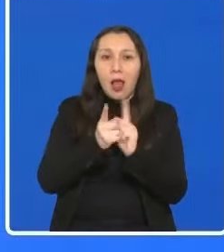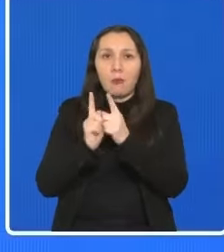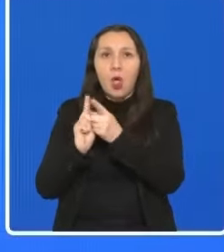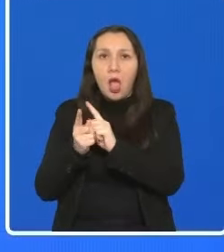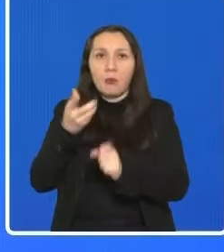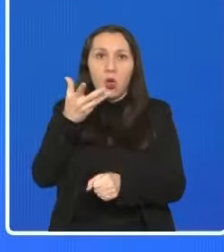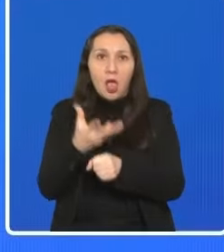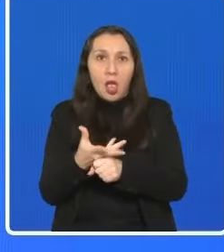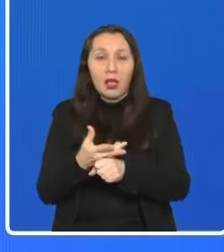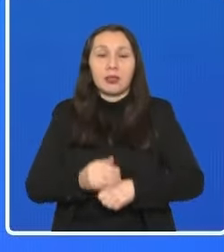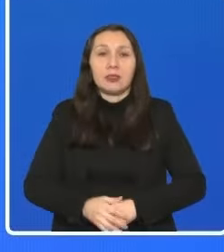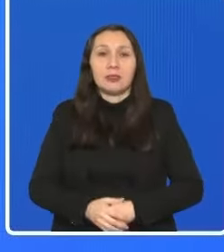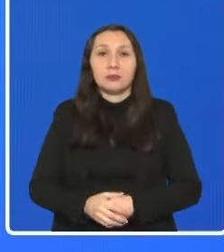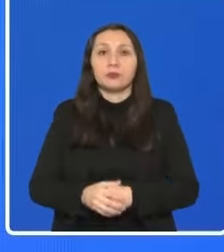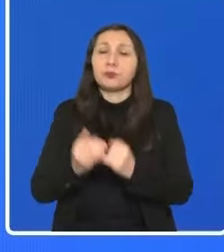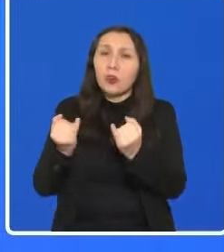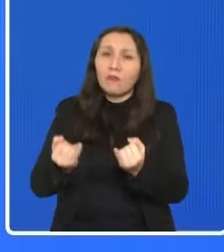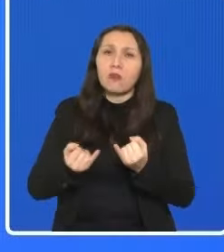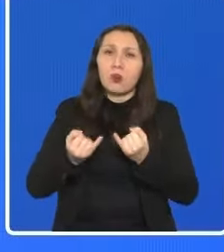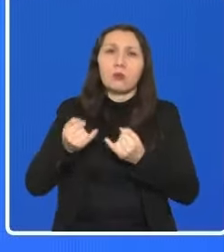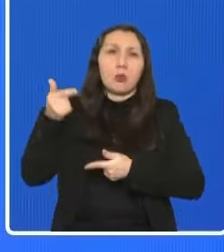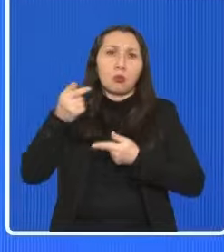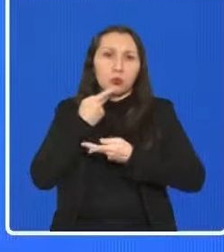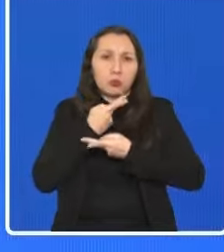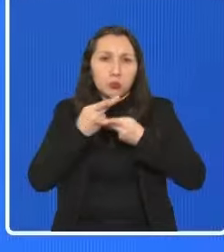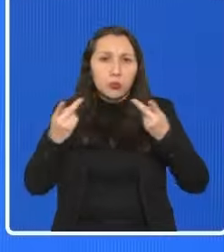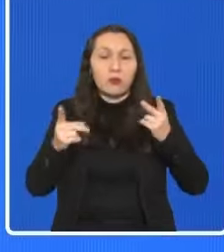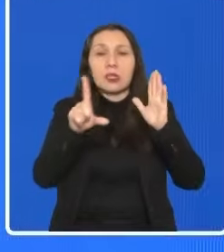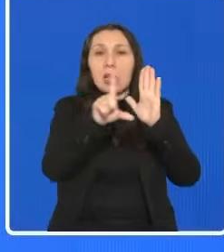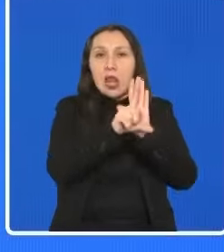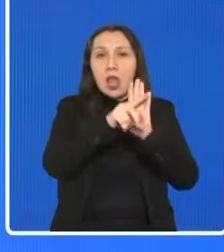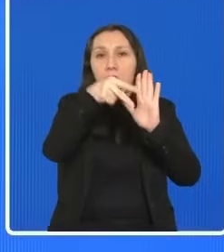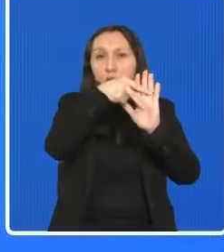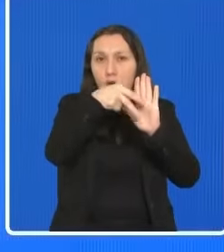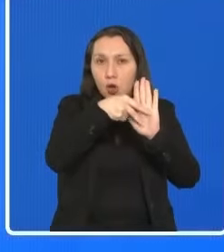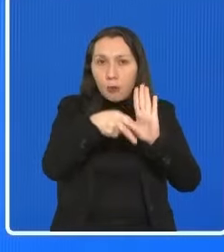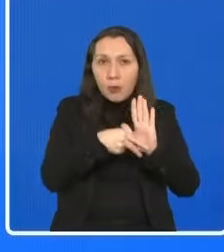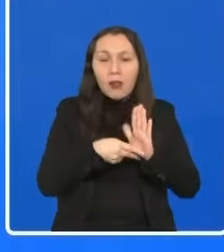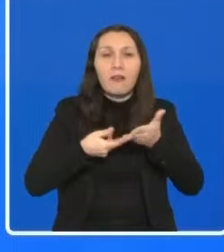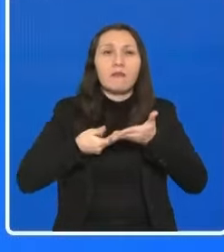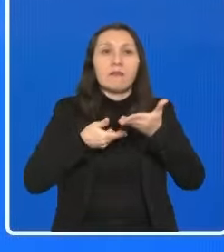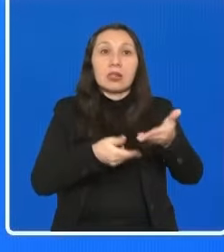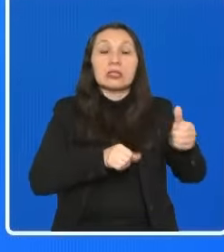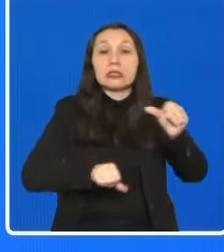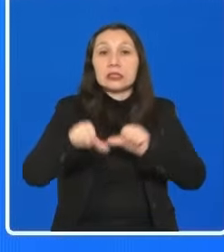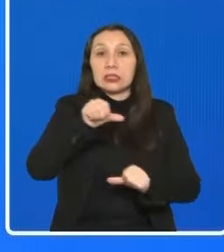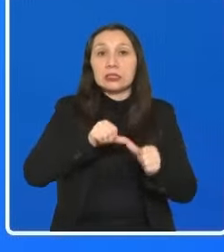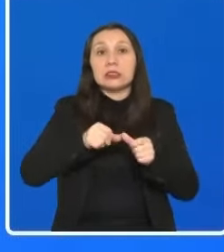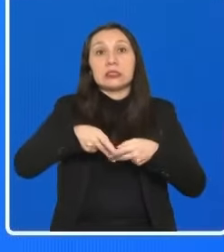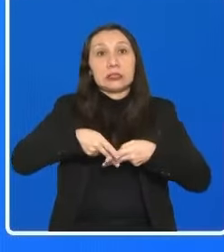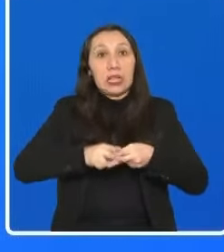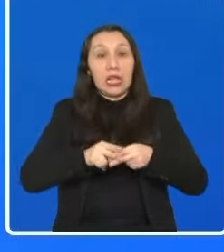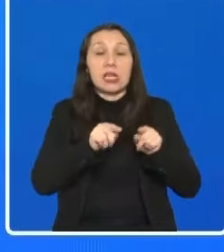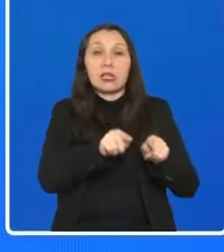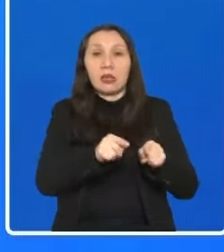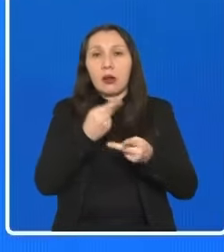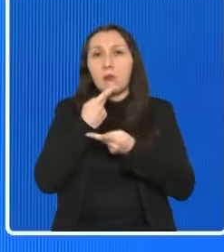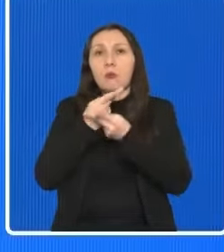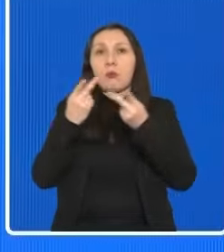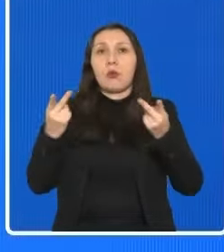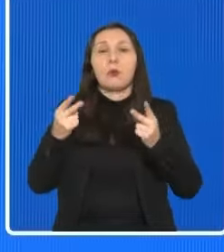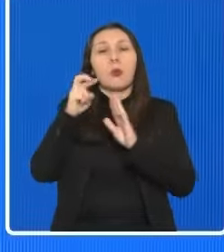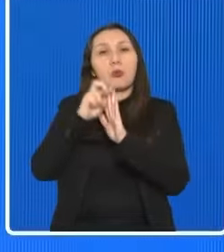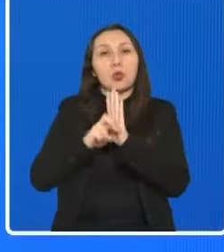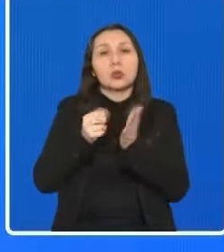experimentando. Información, políticas públicas, leyes, normativas, visitas científicas y técnicas y la promoción de